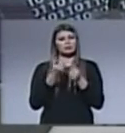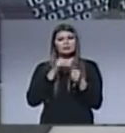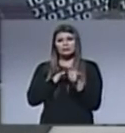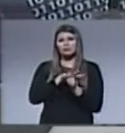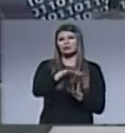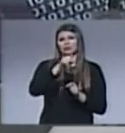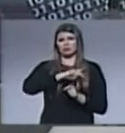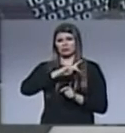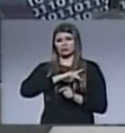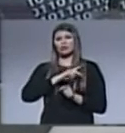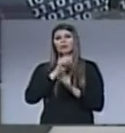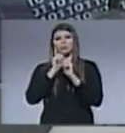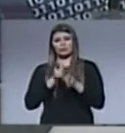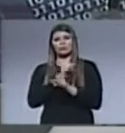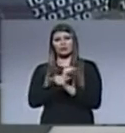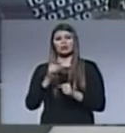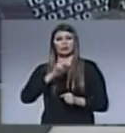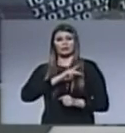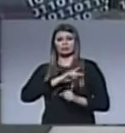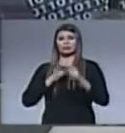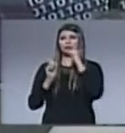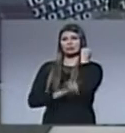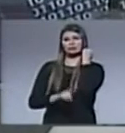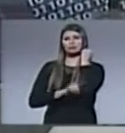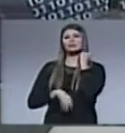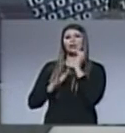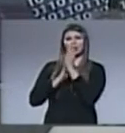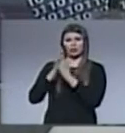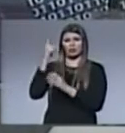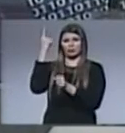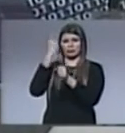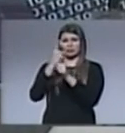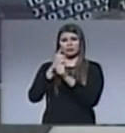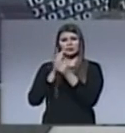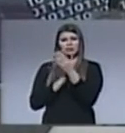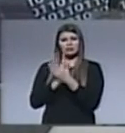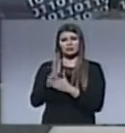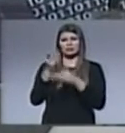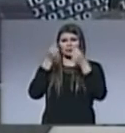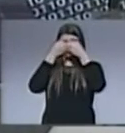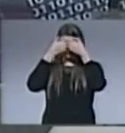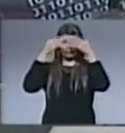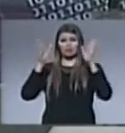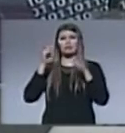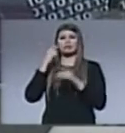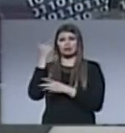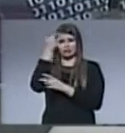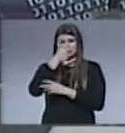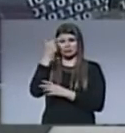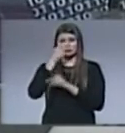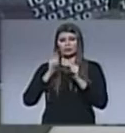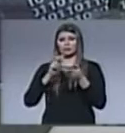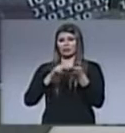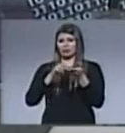que pueda tener, el seguidor de Jesús siempre debe estar despierto espiritual y